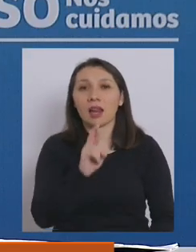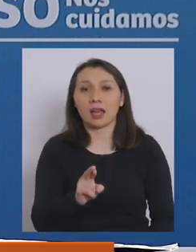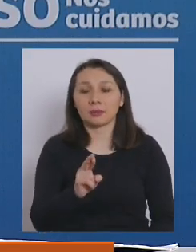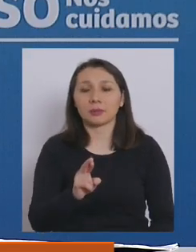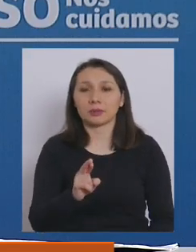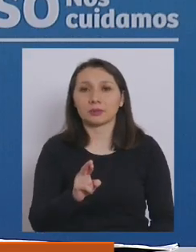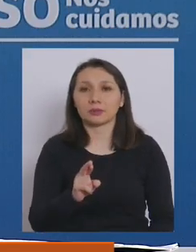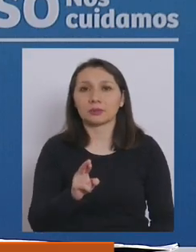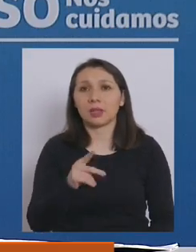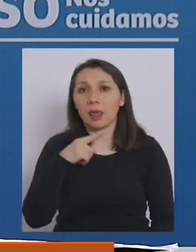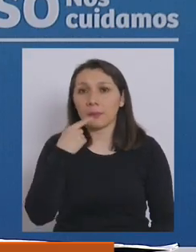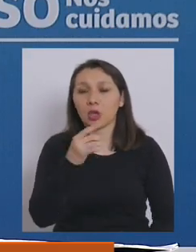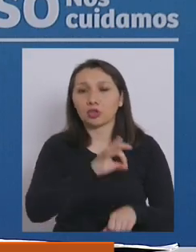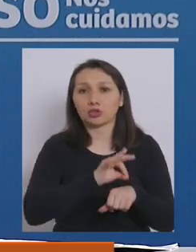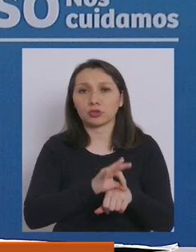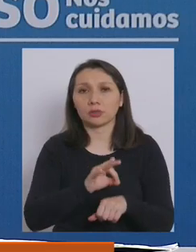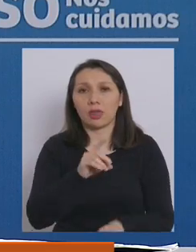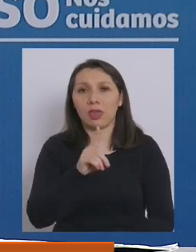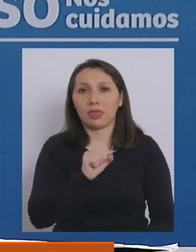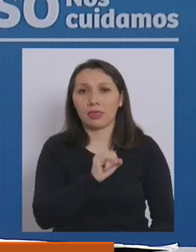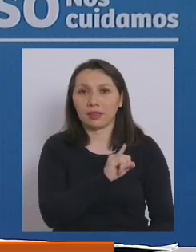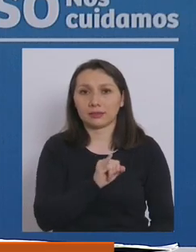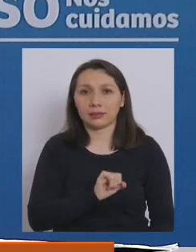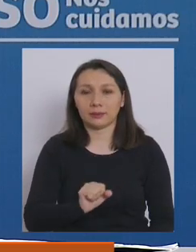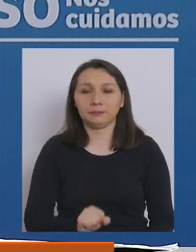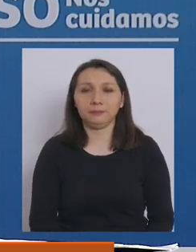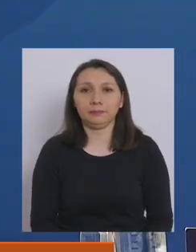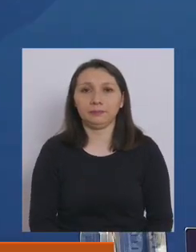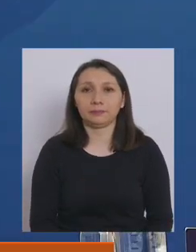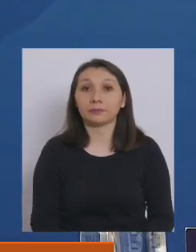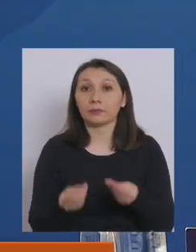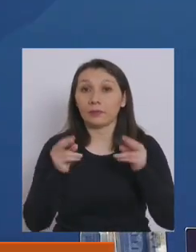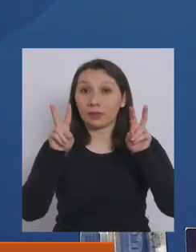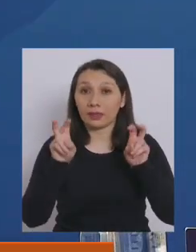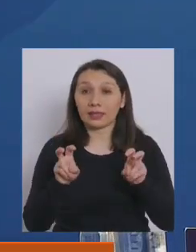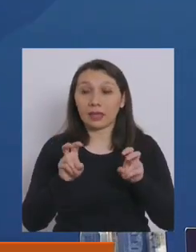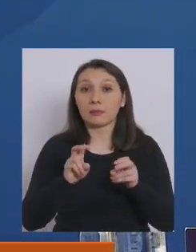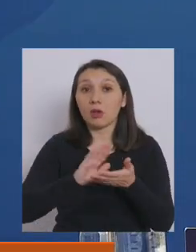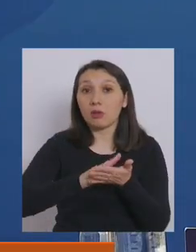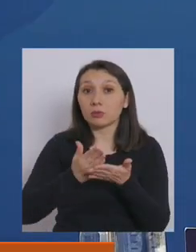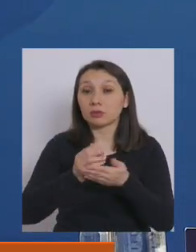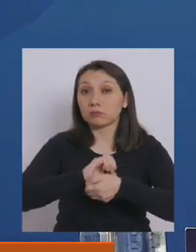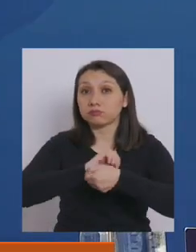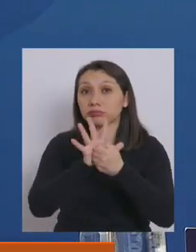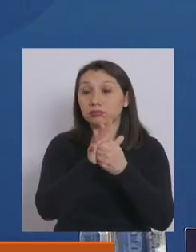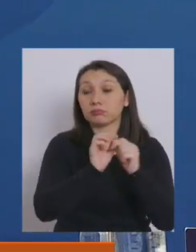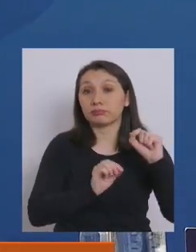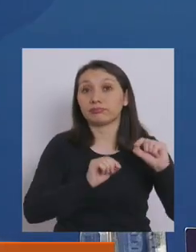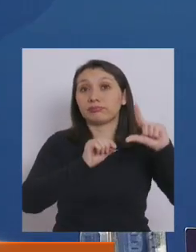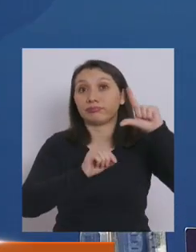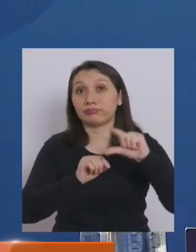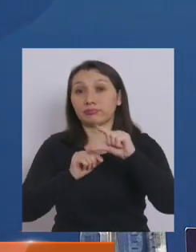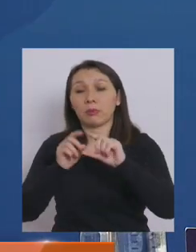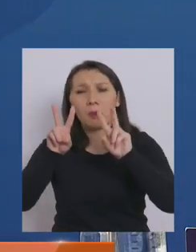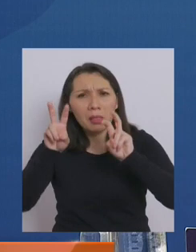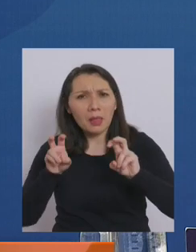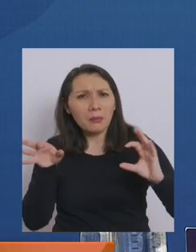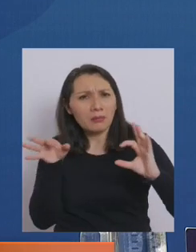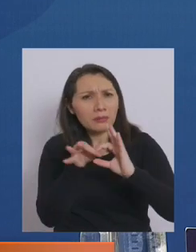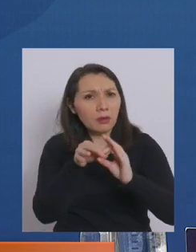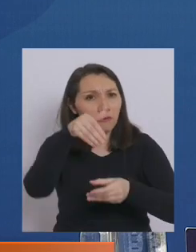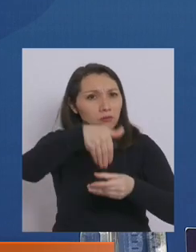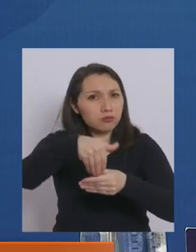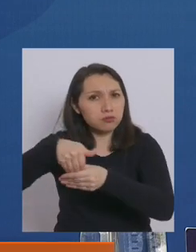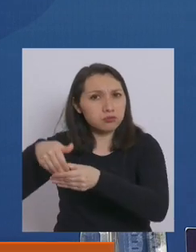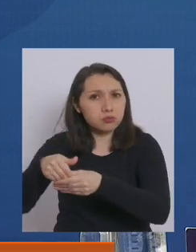a su pregunta la doctora Paula Daza. Bueno, en relación a la evolución de la pandemia y al plebiscito propiamente tal,